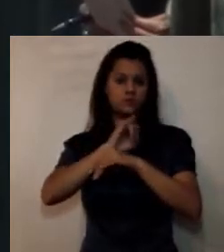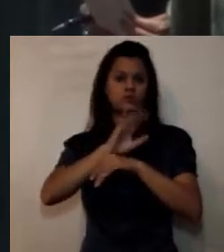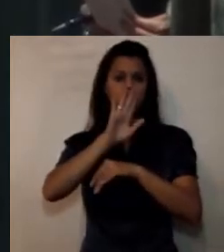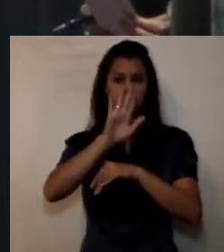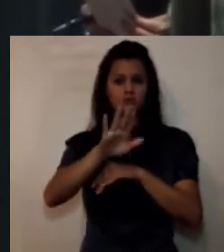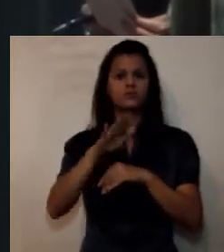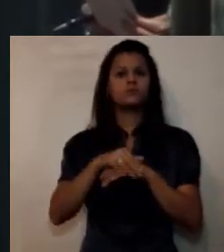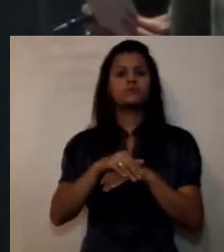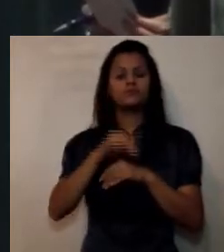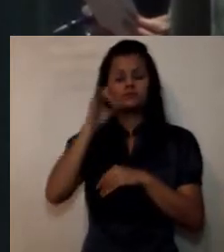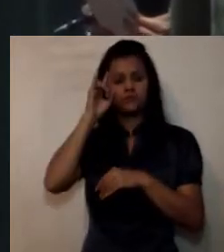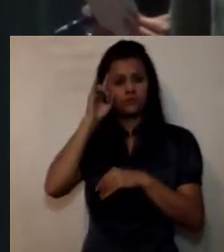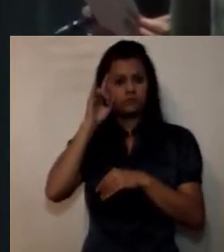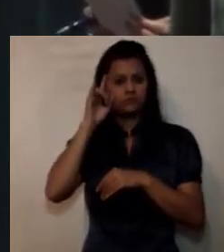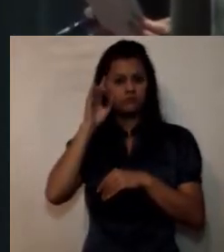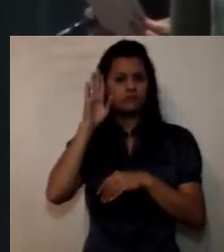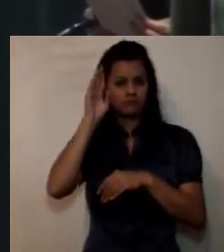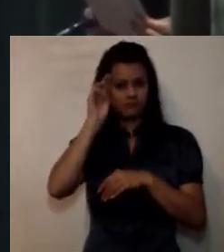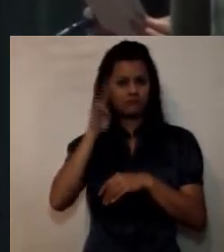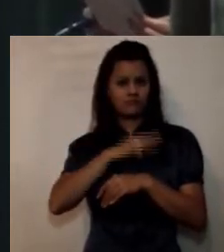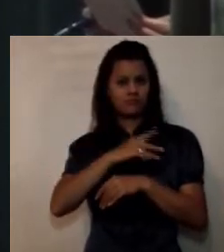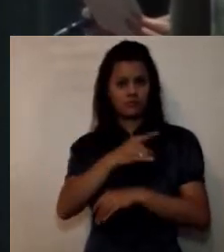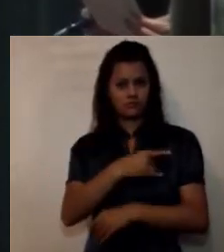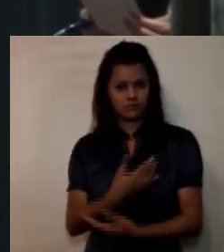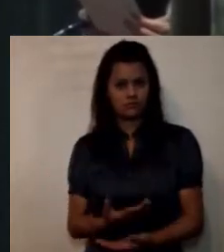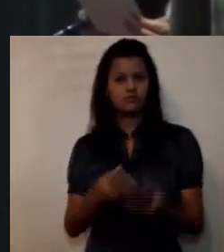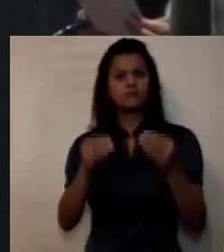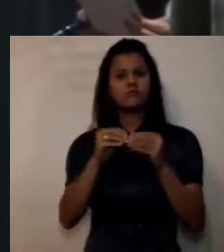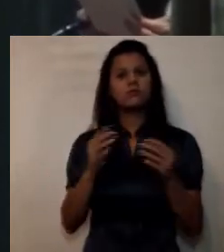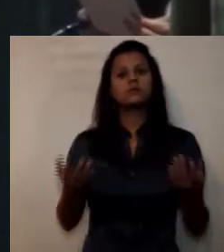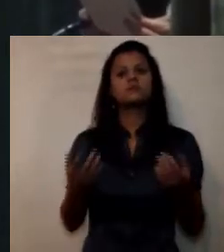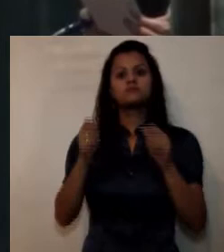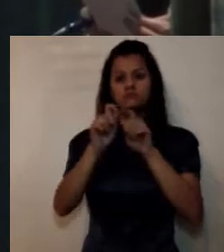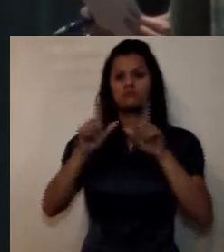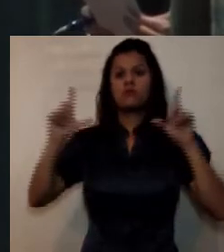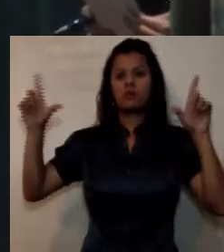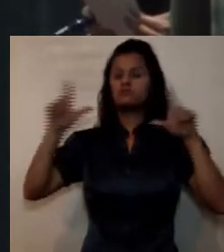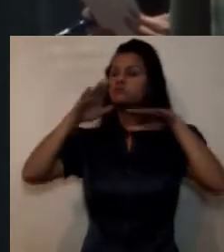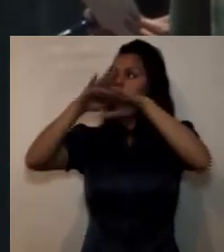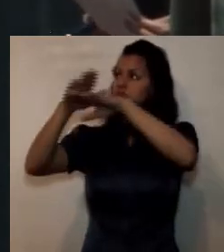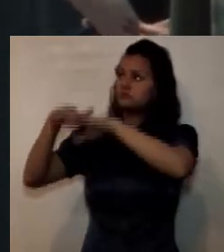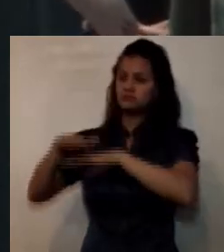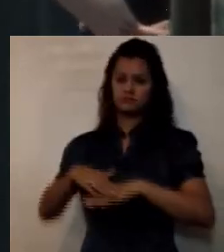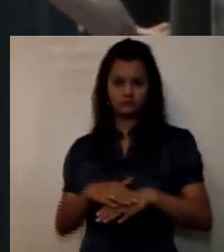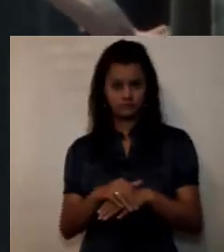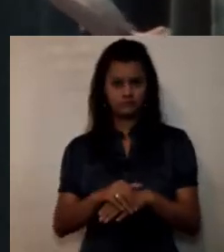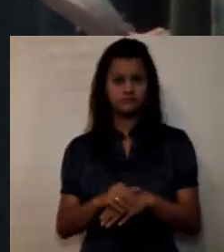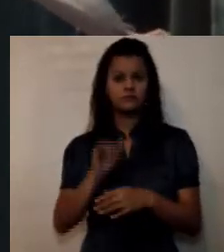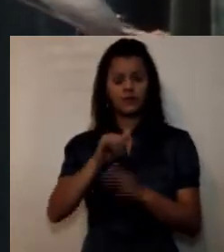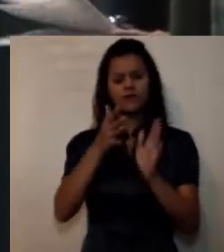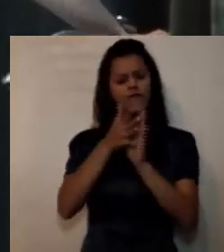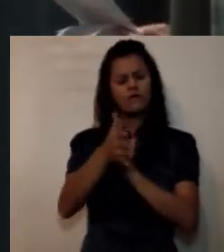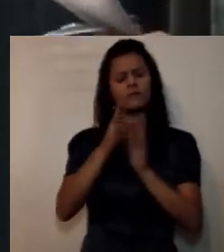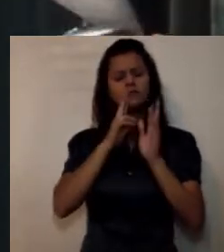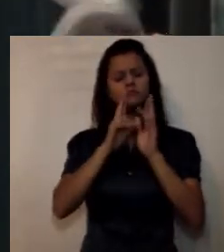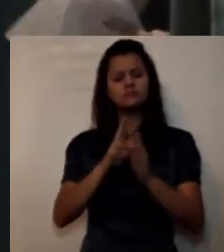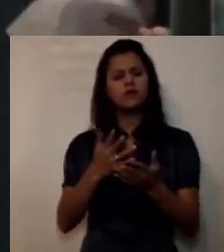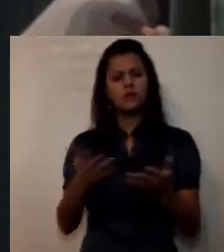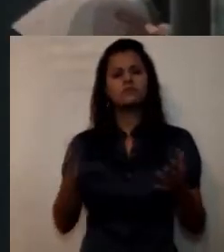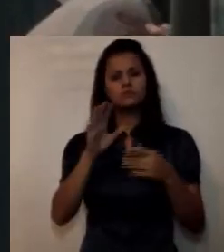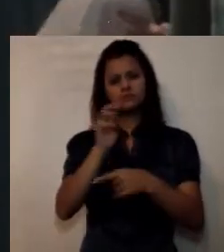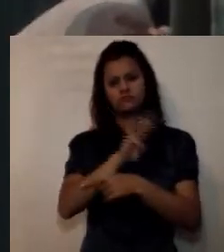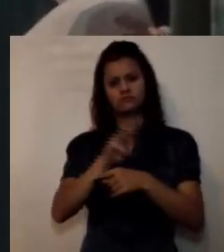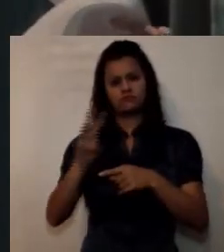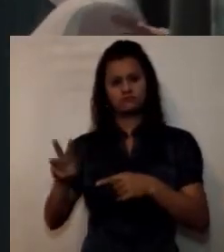y pantallas informativas de las sedes el informe de gestión se encuentra publicado en la página web en la sección rendición de